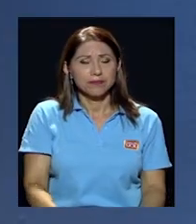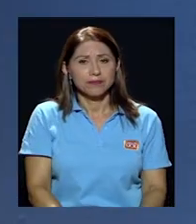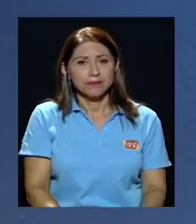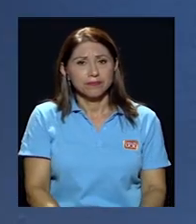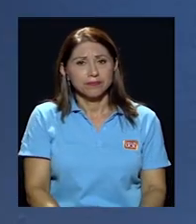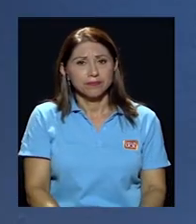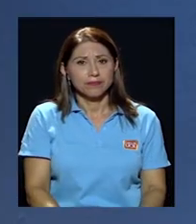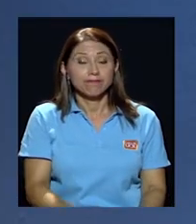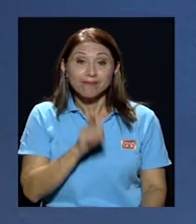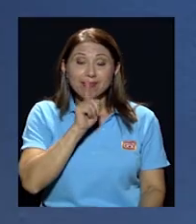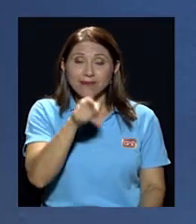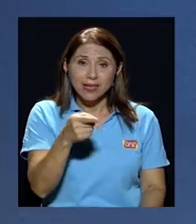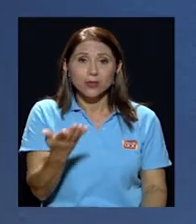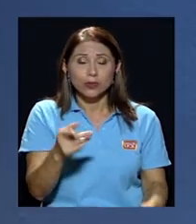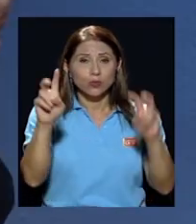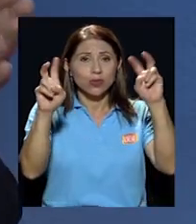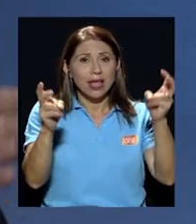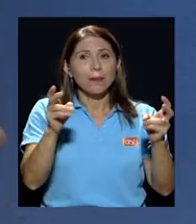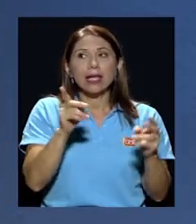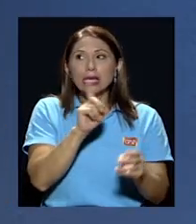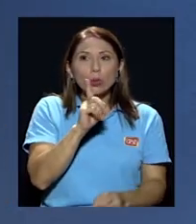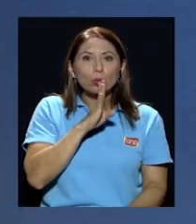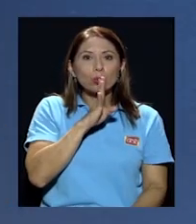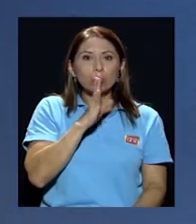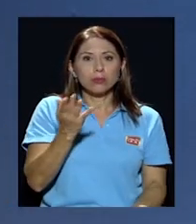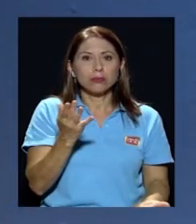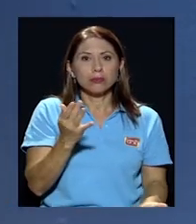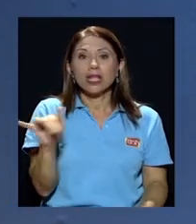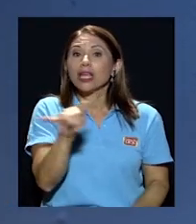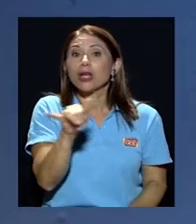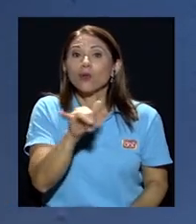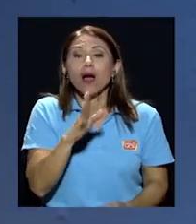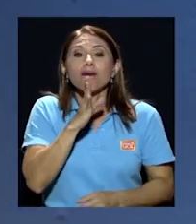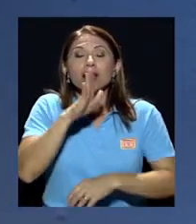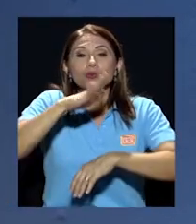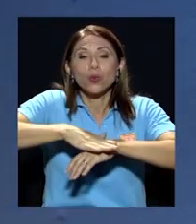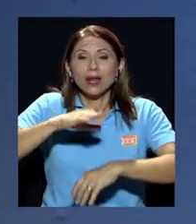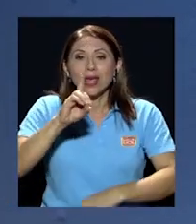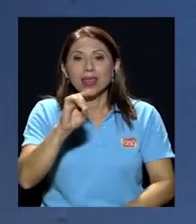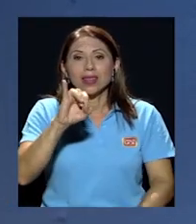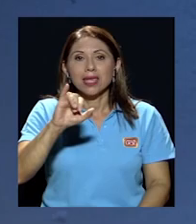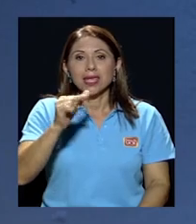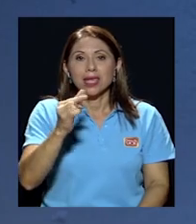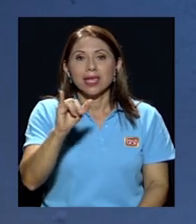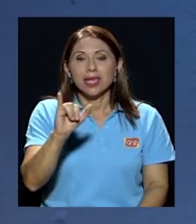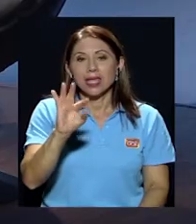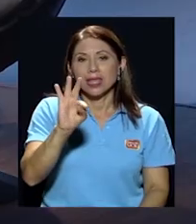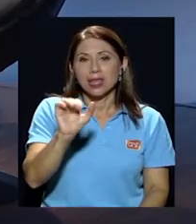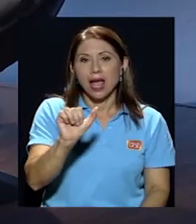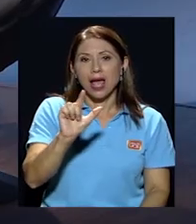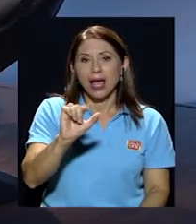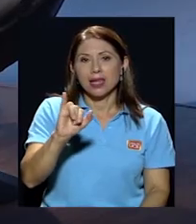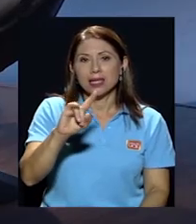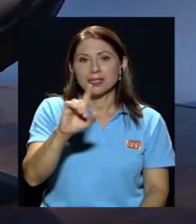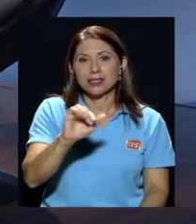en efecto es un tema tabú como es un tema tabú hablar de la digitalización ¿por qué? porque yo